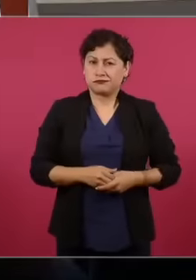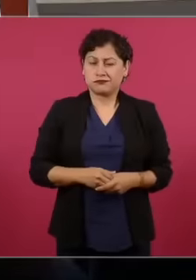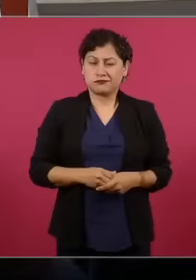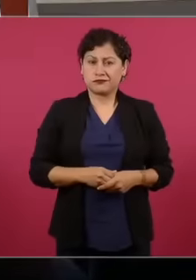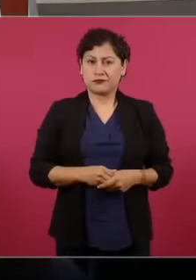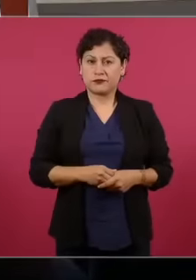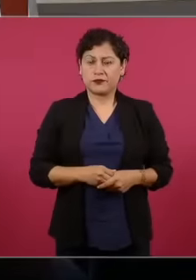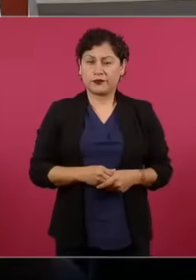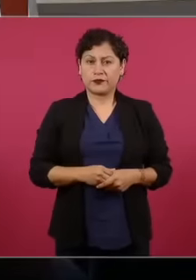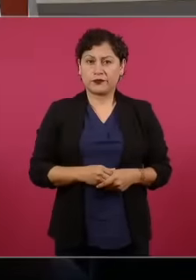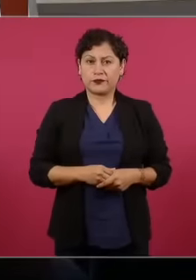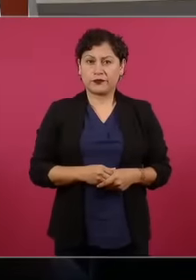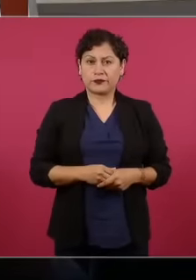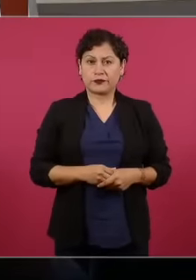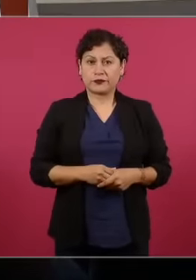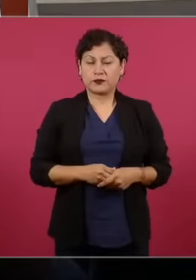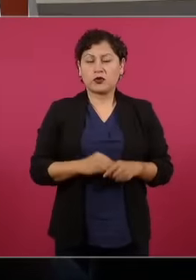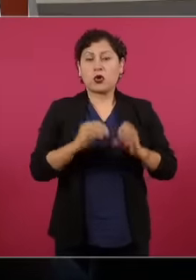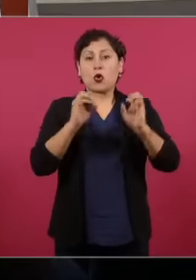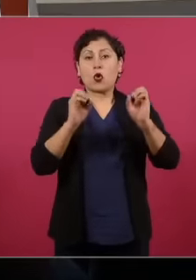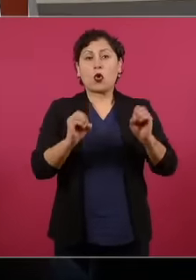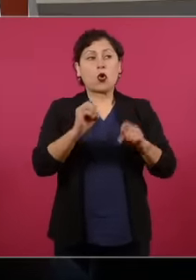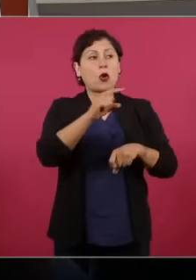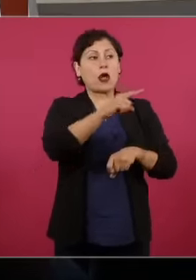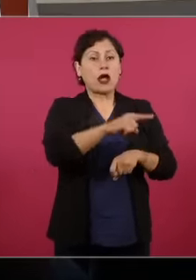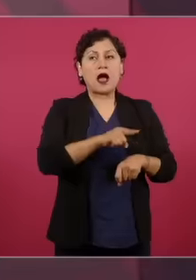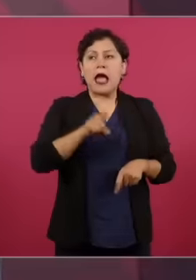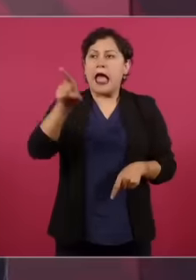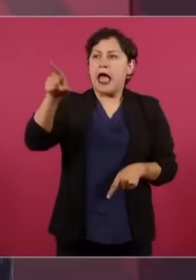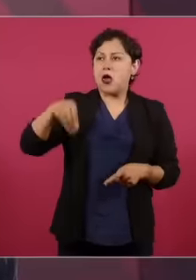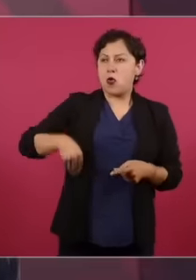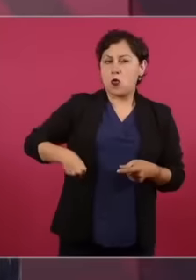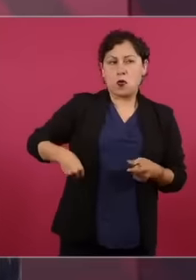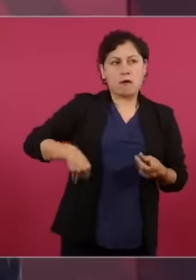Y a culpar a otros